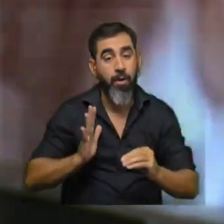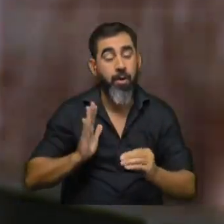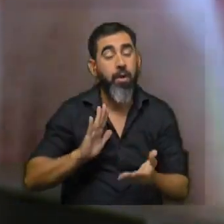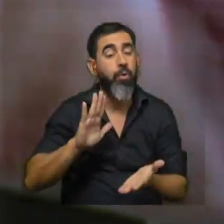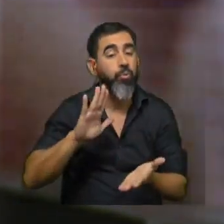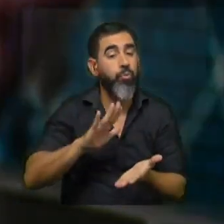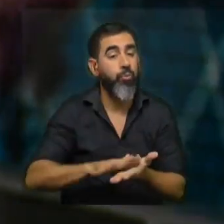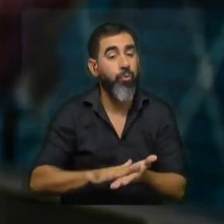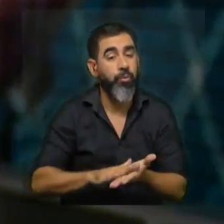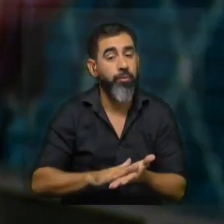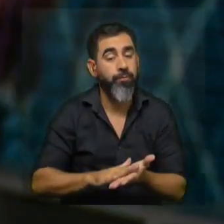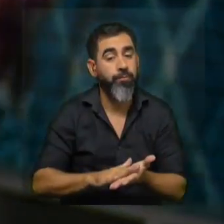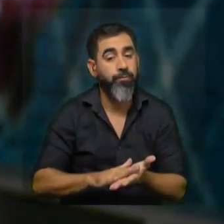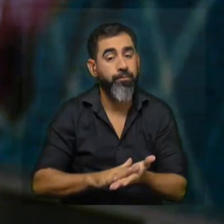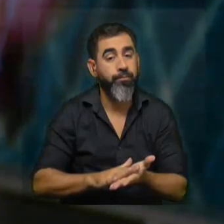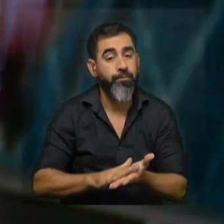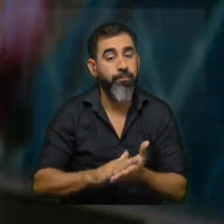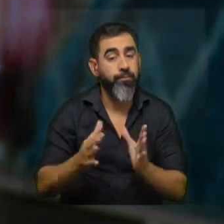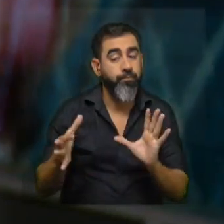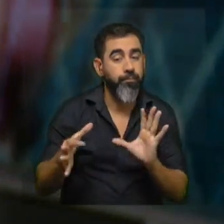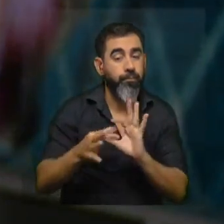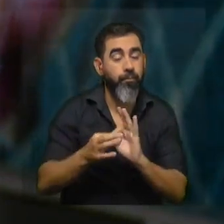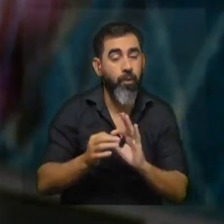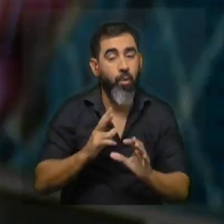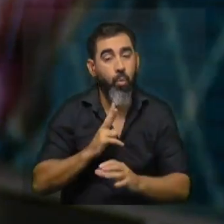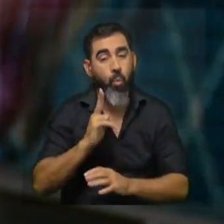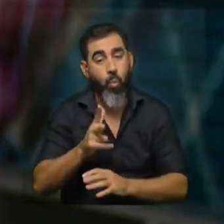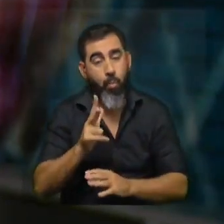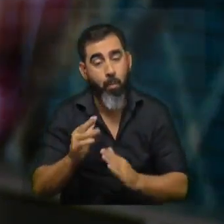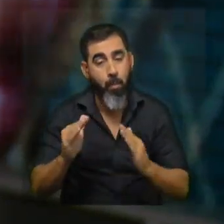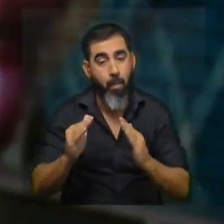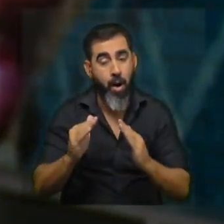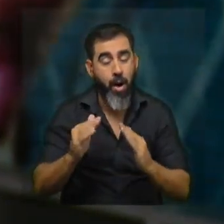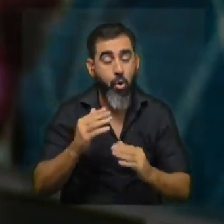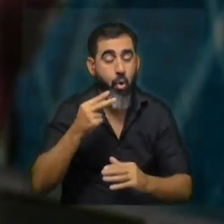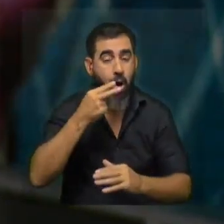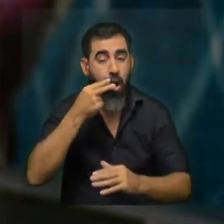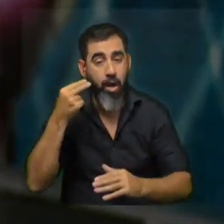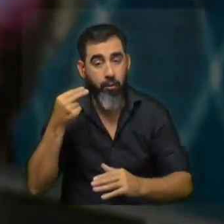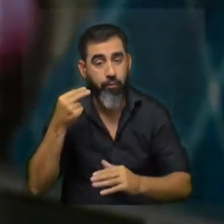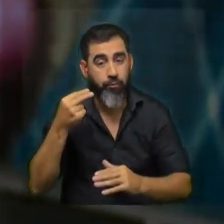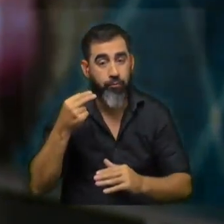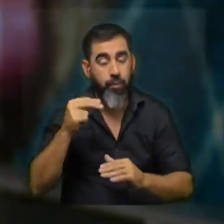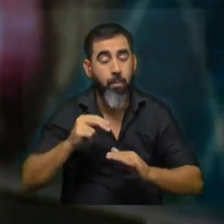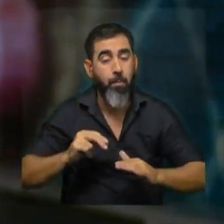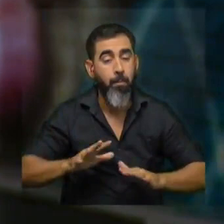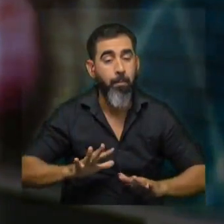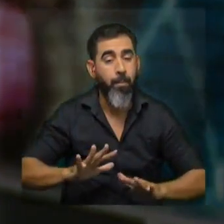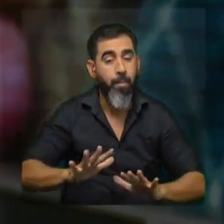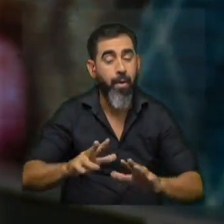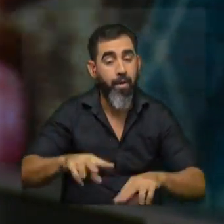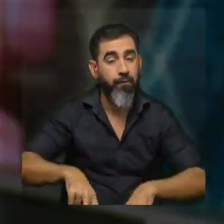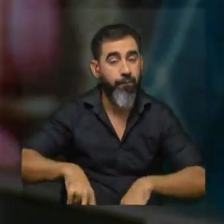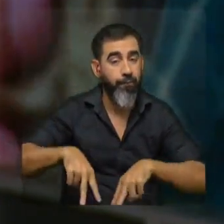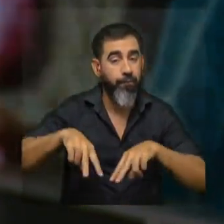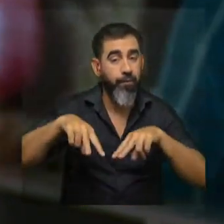que ver con bueno el vínculo humano-gato apego y demás pero insisto se estaba elaborando se estaba gestando una investigación